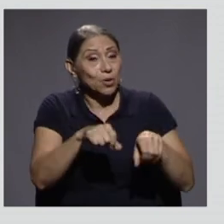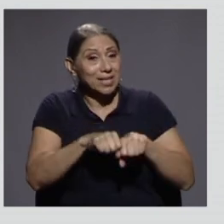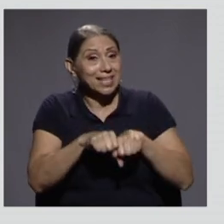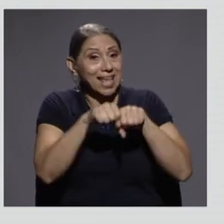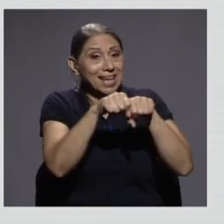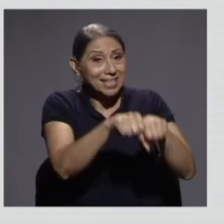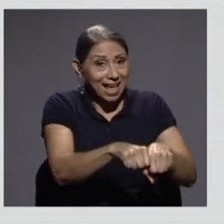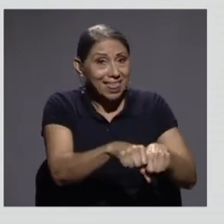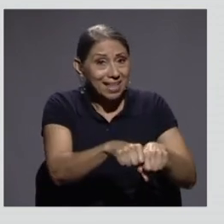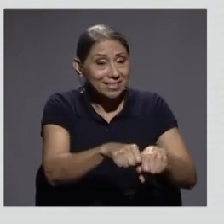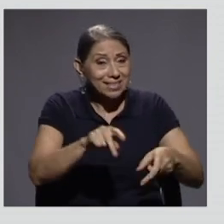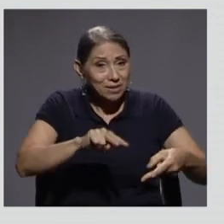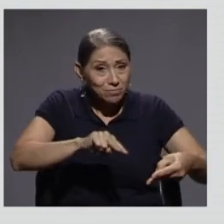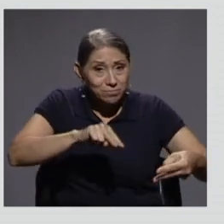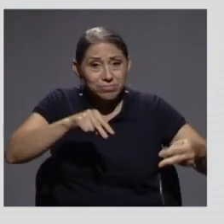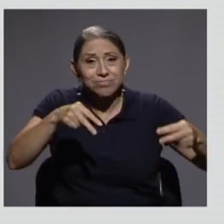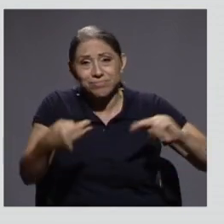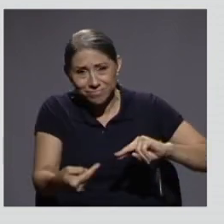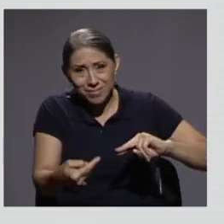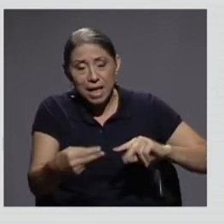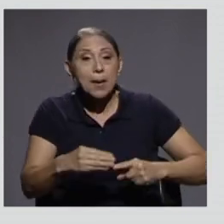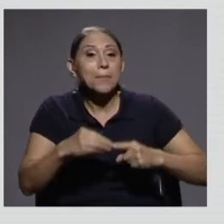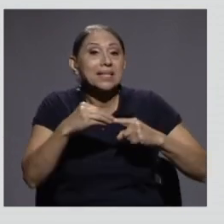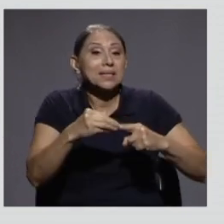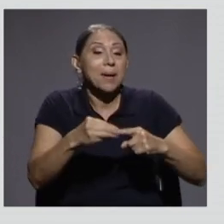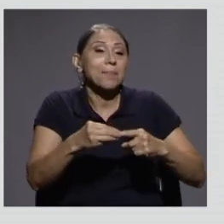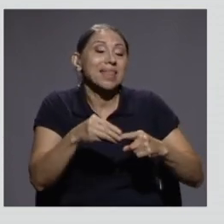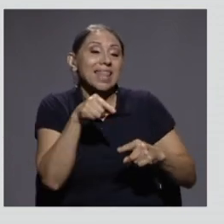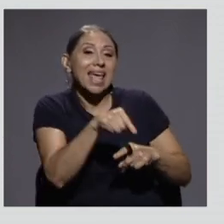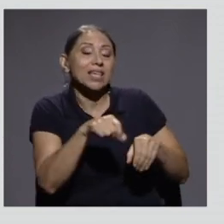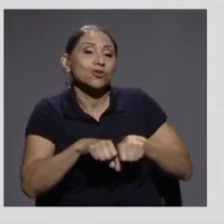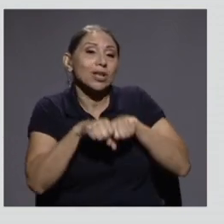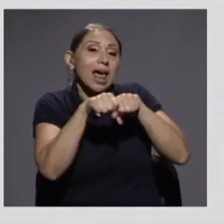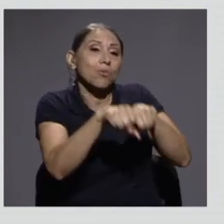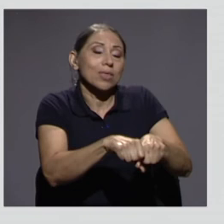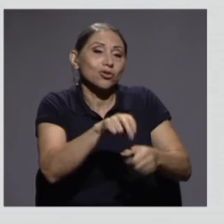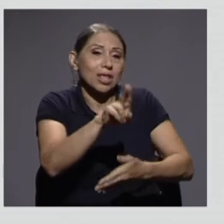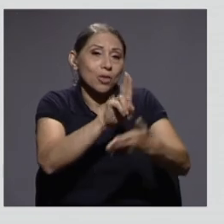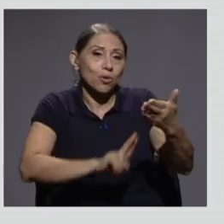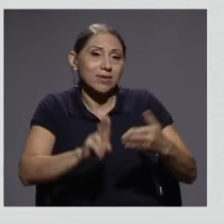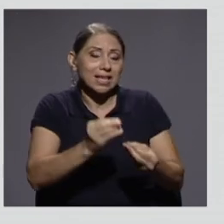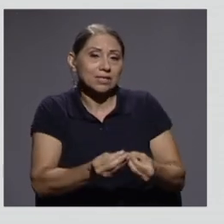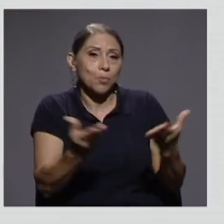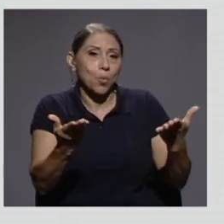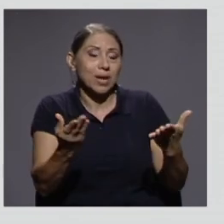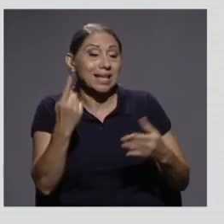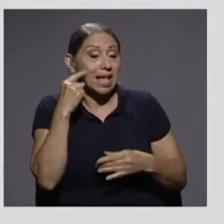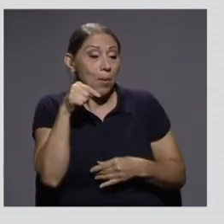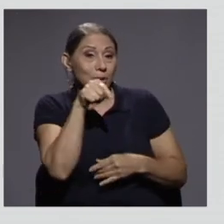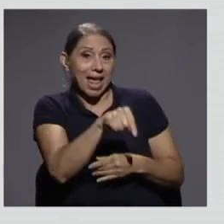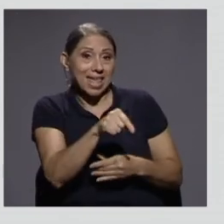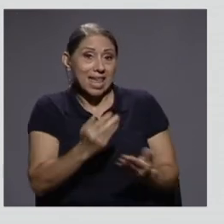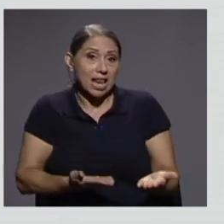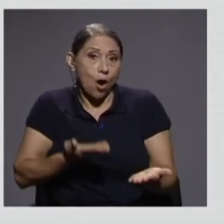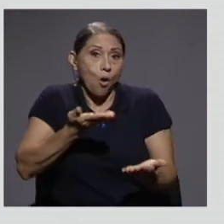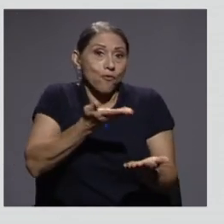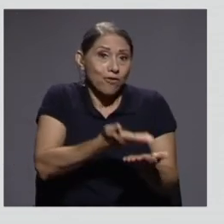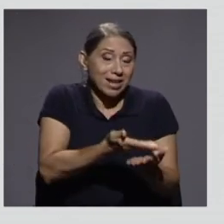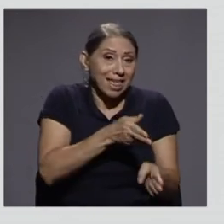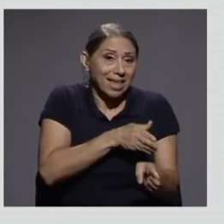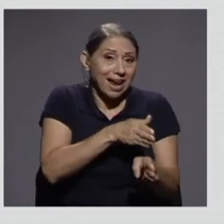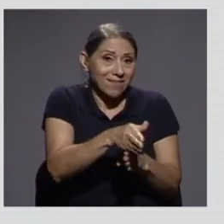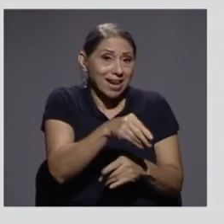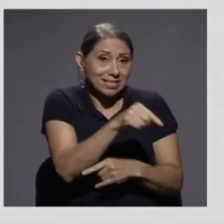público, vienen principalmente graduándose de universidades públicas, ya que la oferta ahí es más abundante que en las